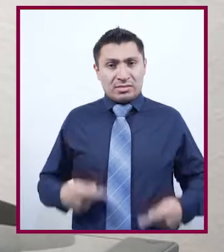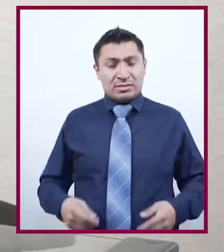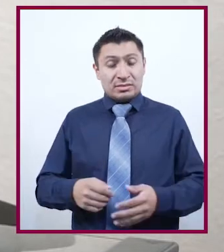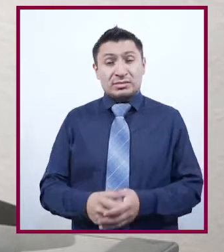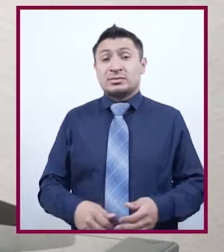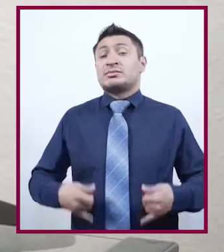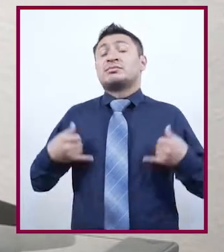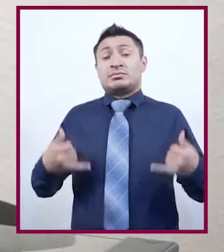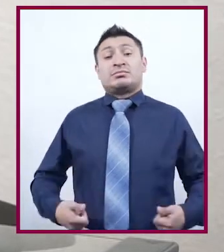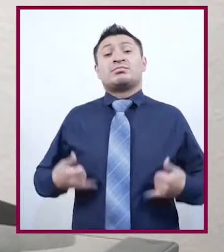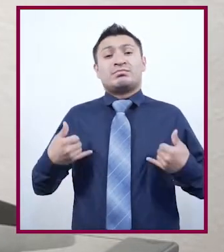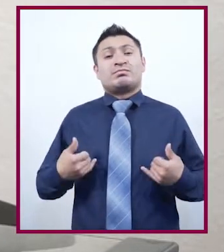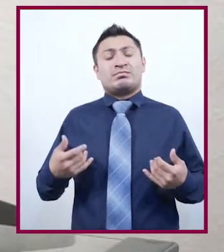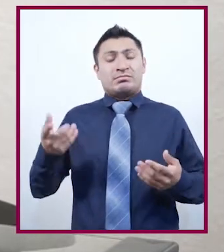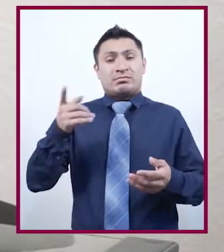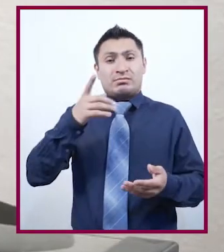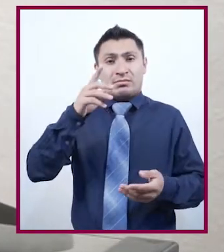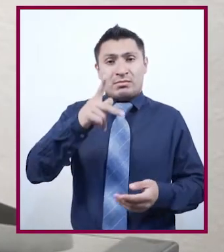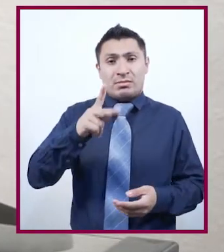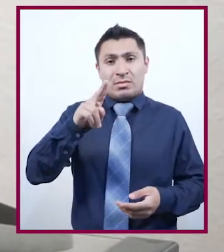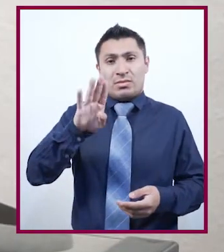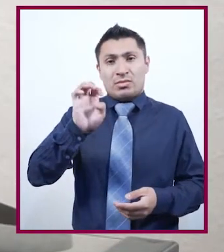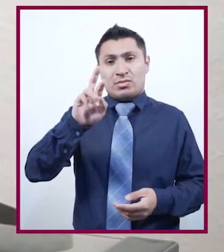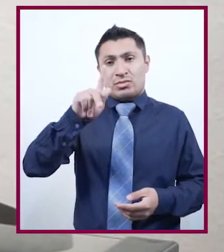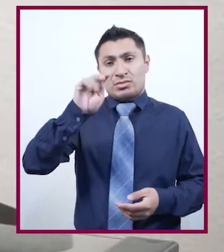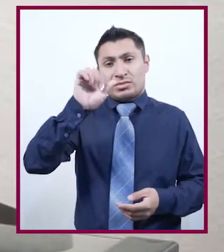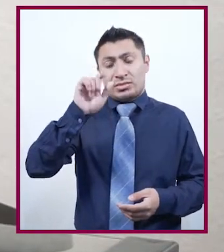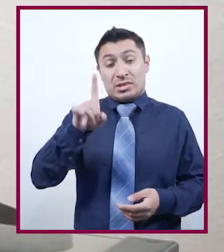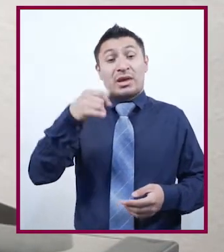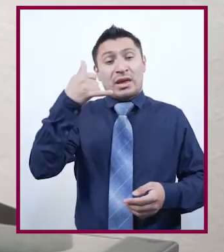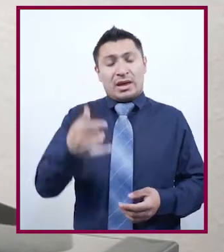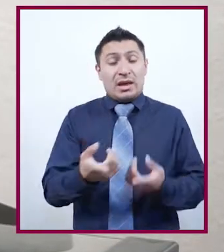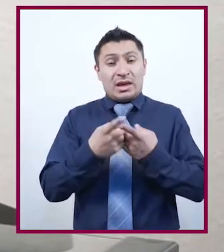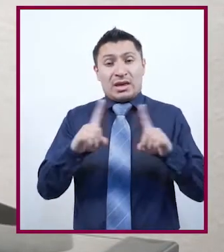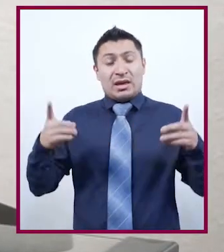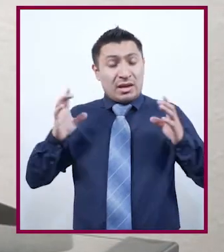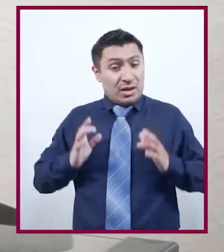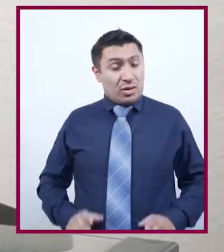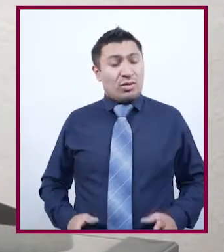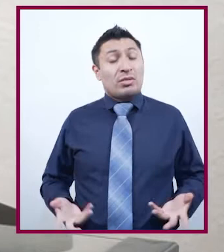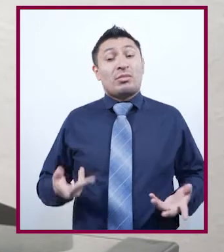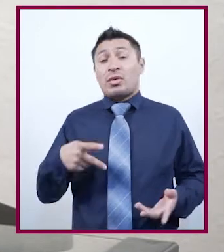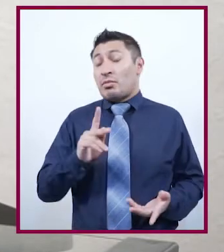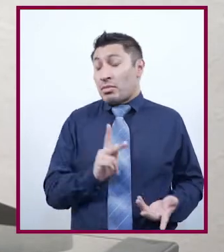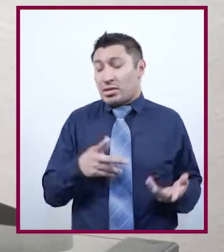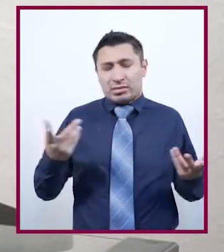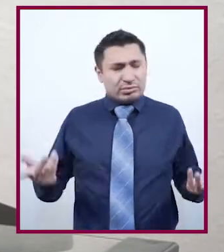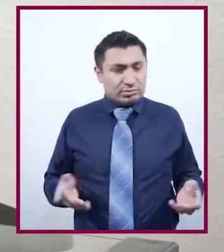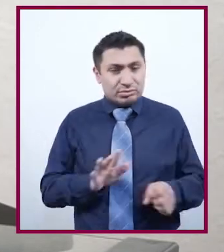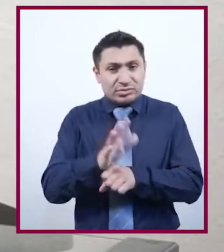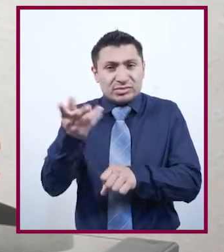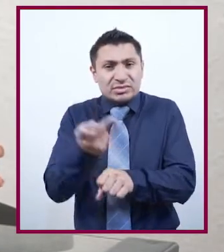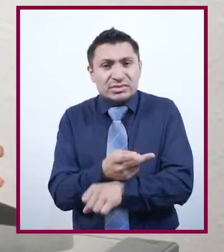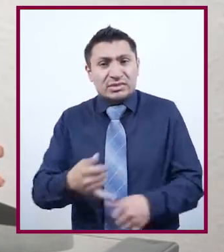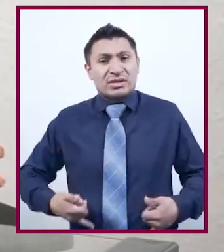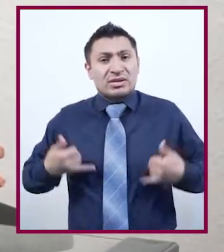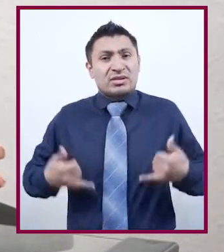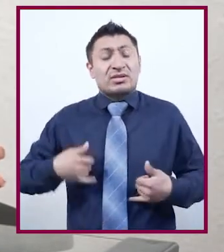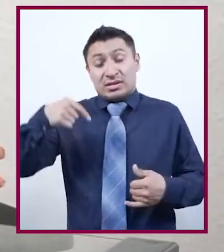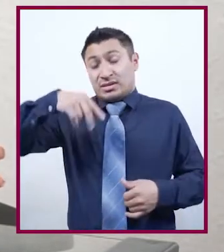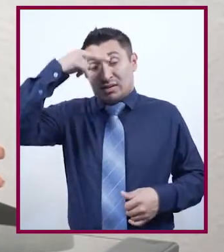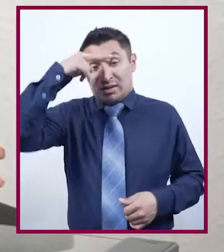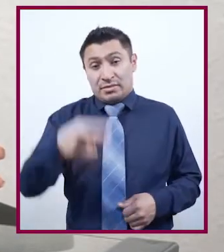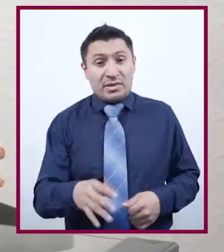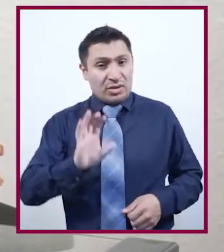de los seres humanos. Juventud entre la pubertad y el completo desarrollo del cuerpo. Y a todo esto, ¿qué